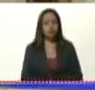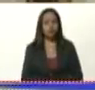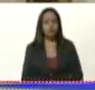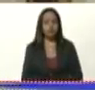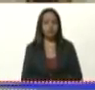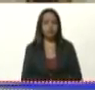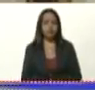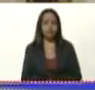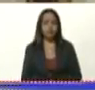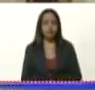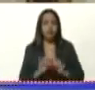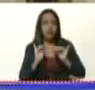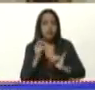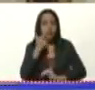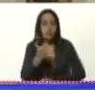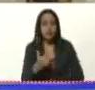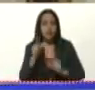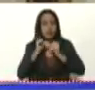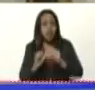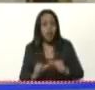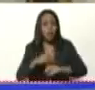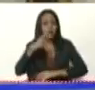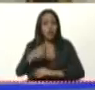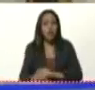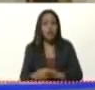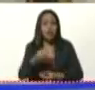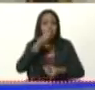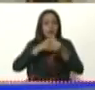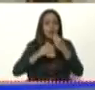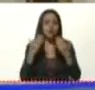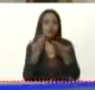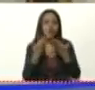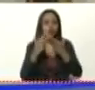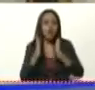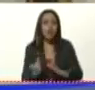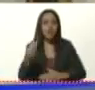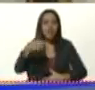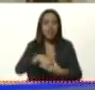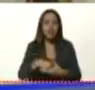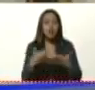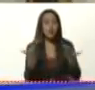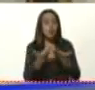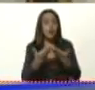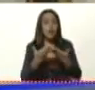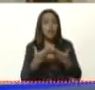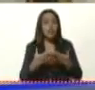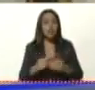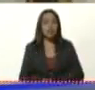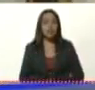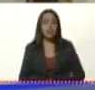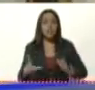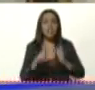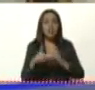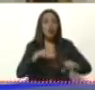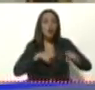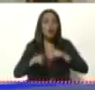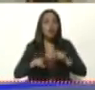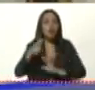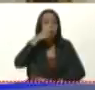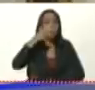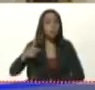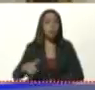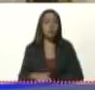Dicho sea de paso, debe mantenerse el programa de alimentación escolar en escuelas y liceos, coordinados con el Poder Popular